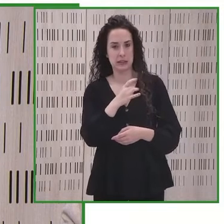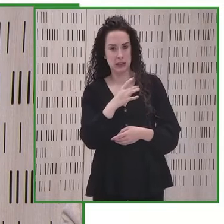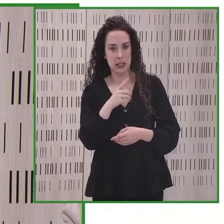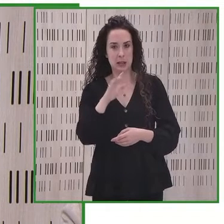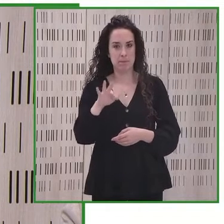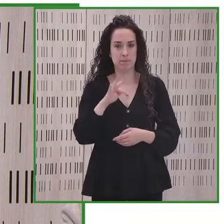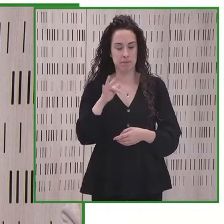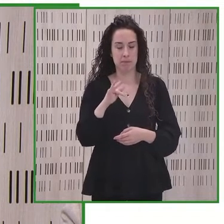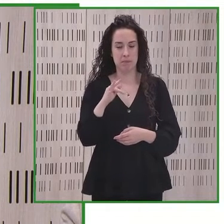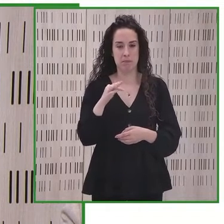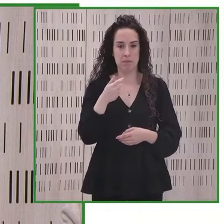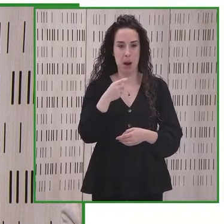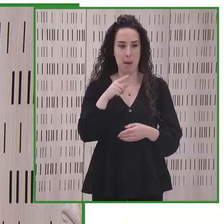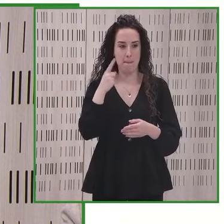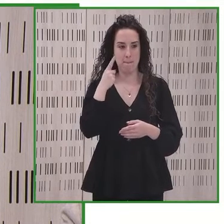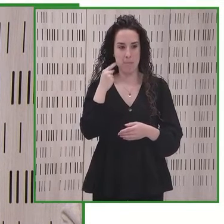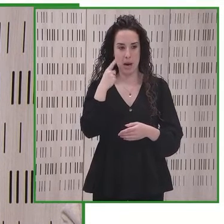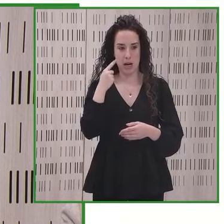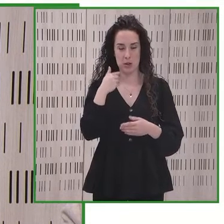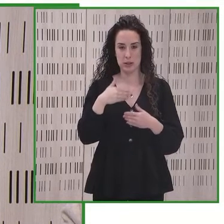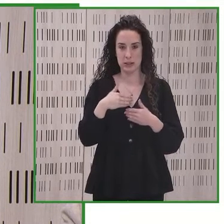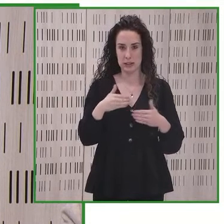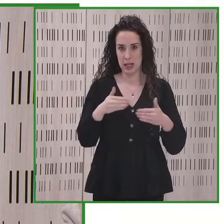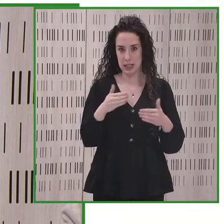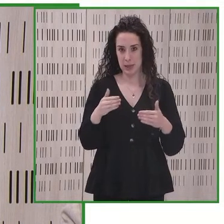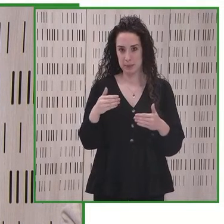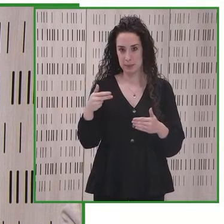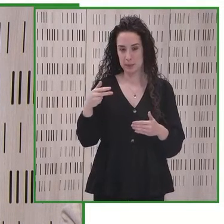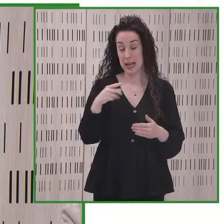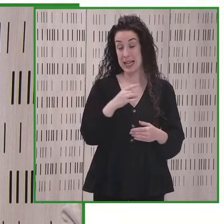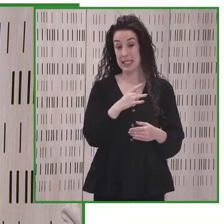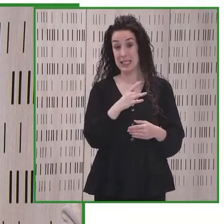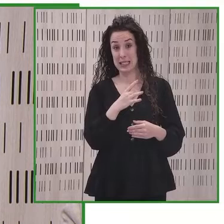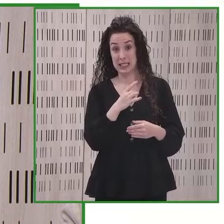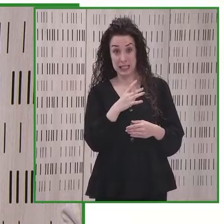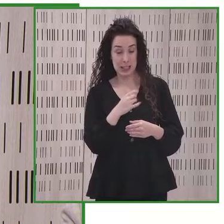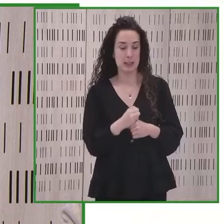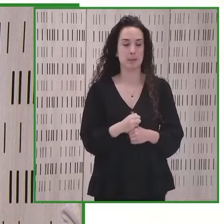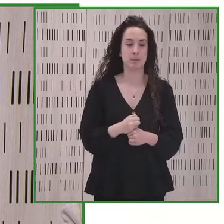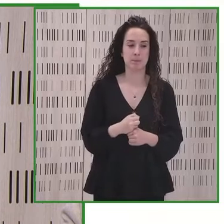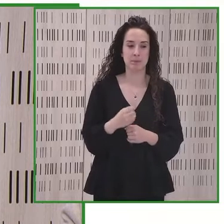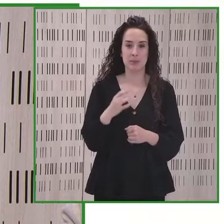el Banco Interamericano de Desarrollo de las Américas, Startup Chile,